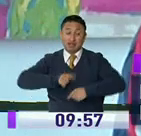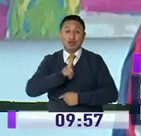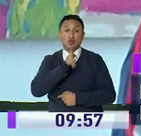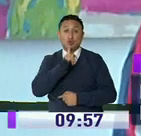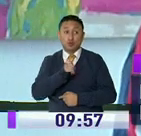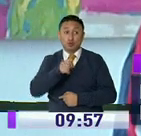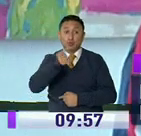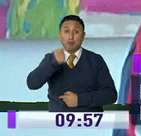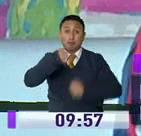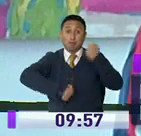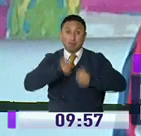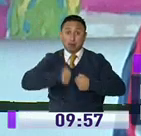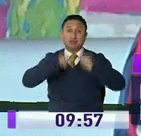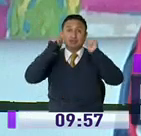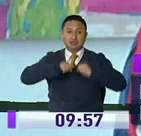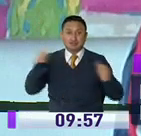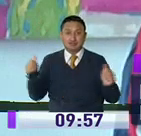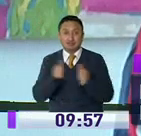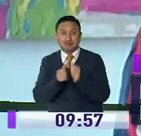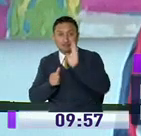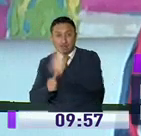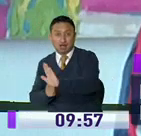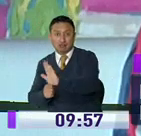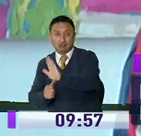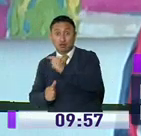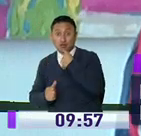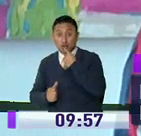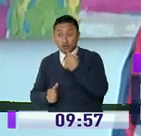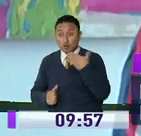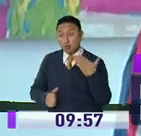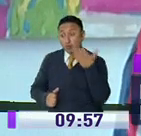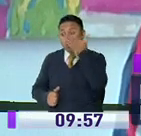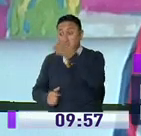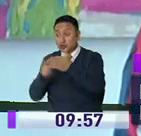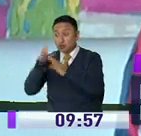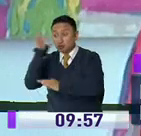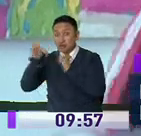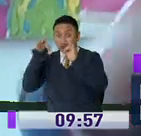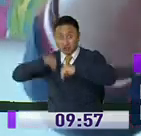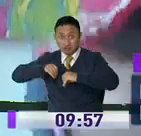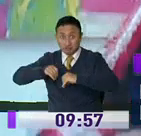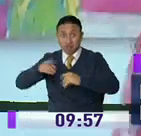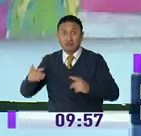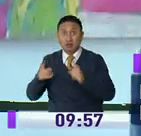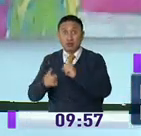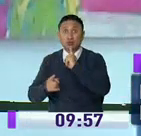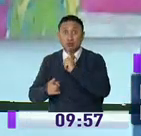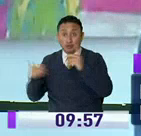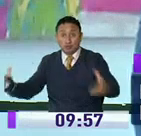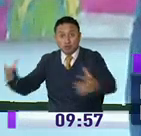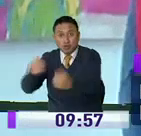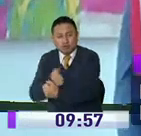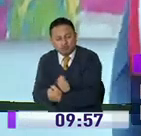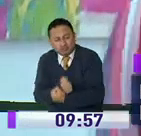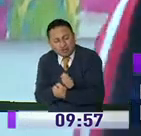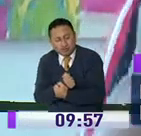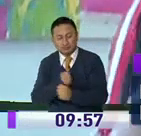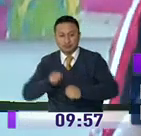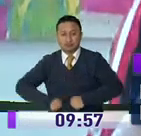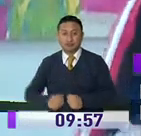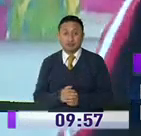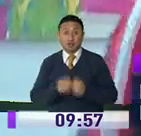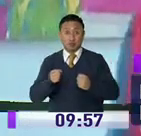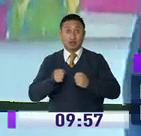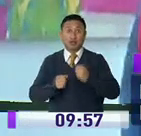cumpleaños, que es en mayo, lo voy a pasar con ellos. Y les he ofrecido que mi regalo este año es que mi cumpleaños lo voy a celebrar con ellos y que el